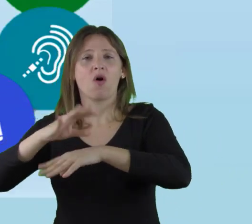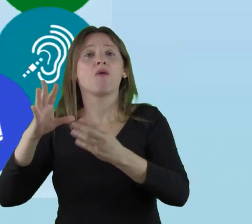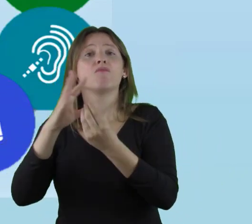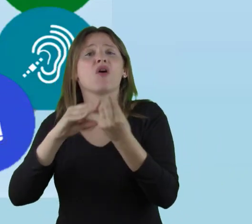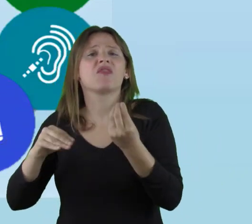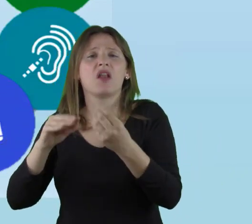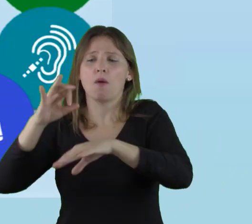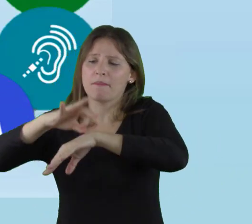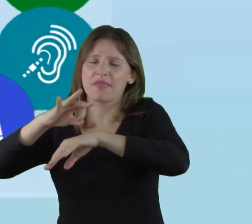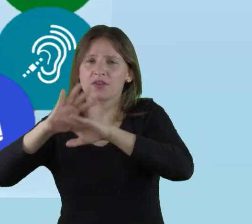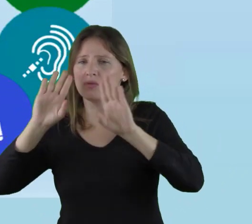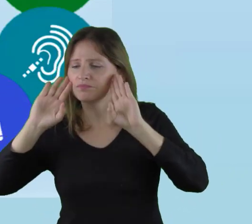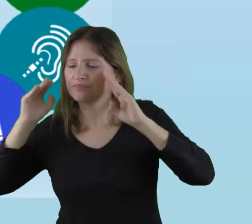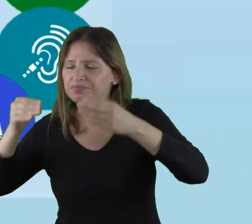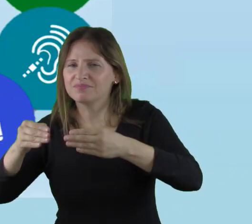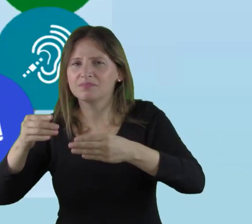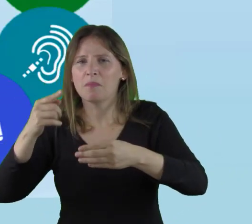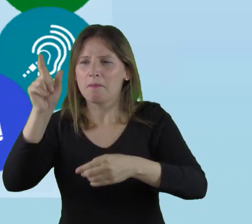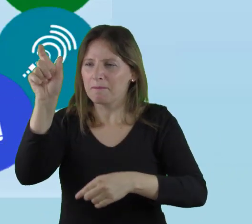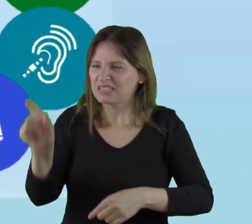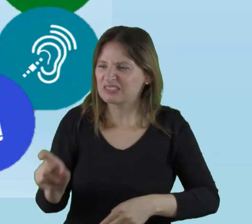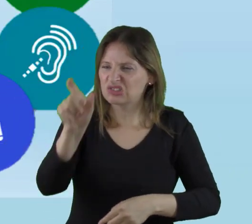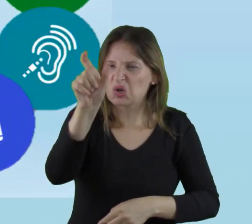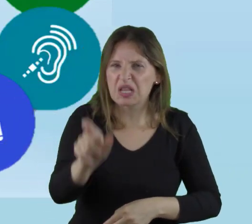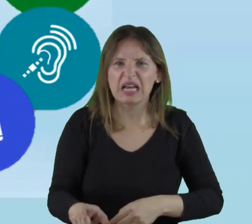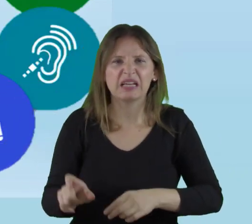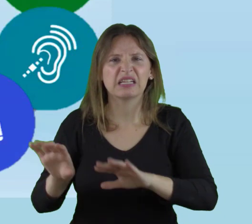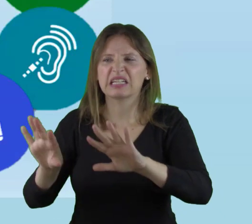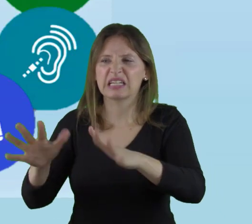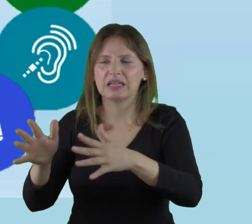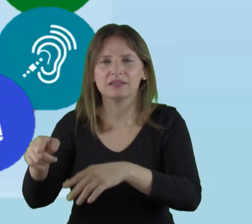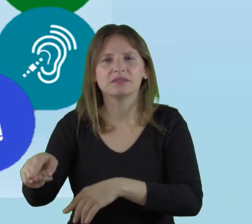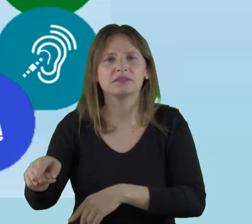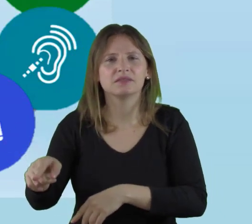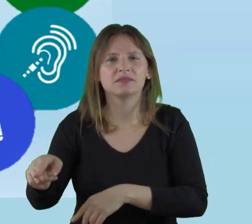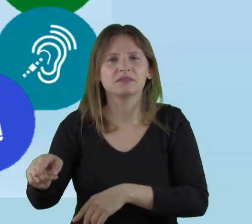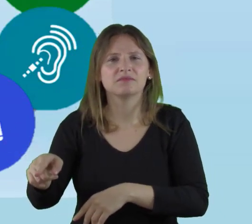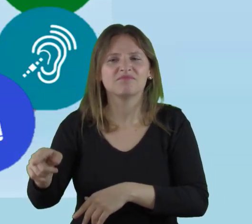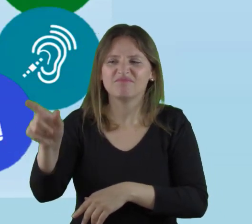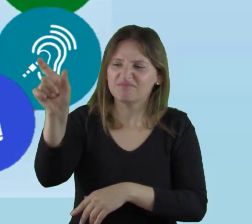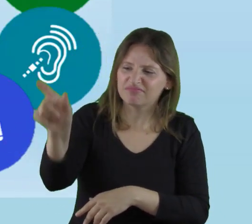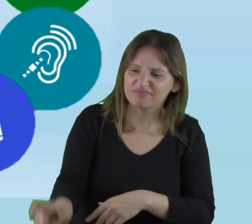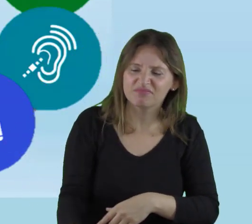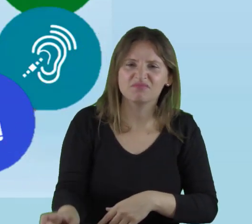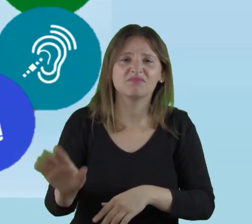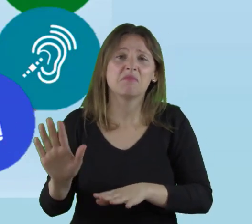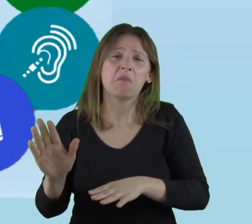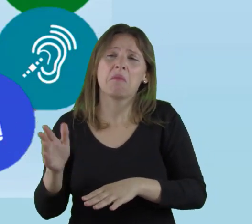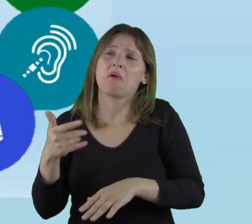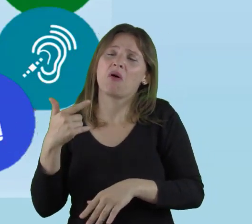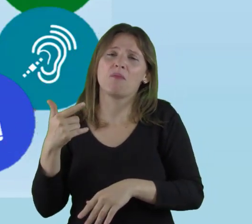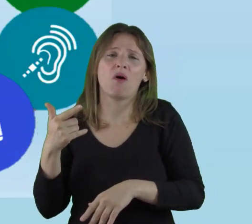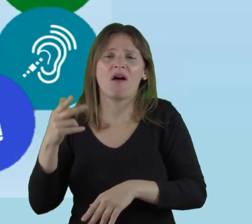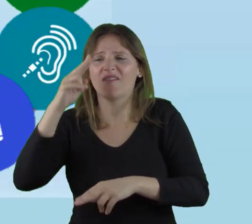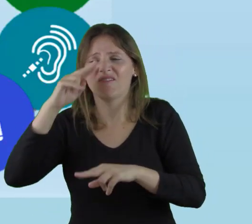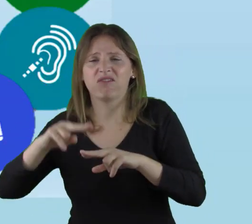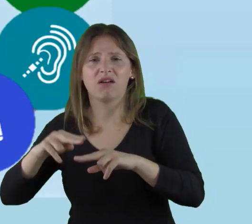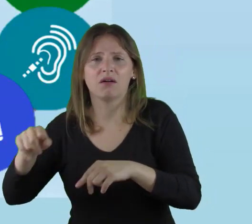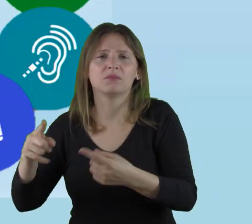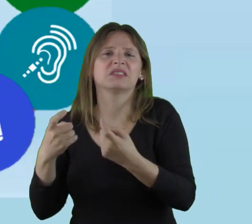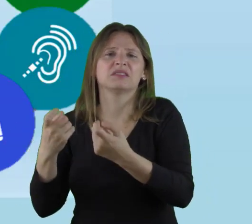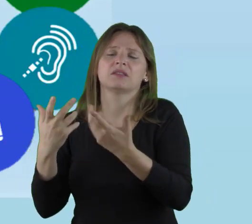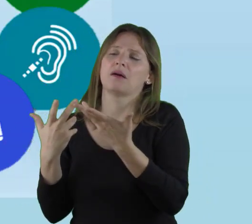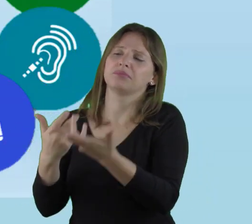solamente ve a las personas como unos pacientes